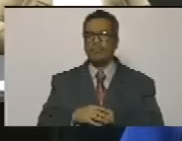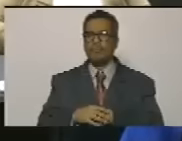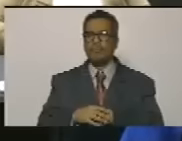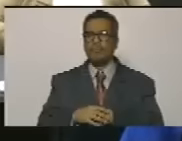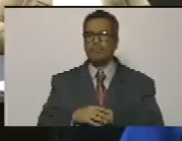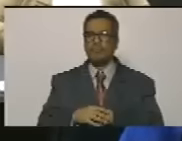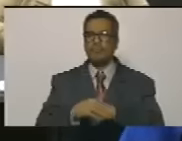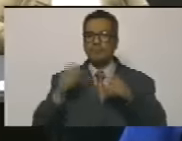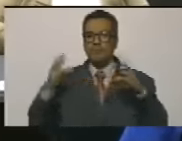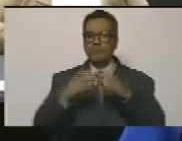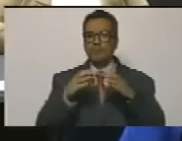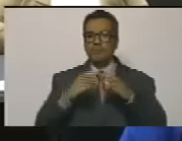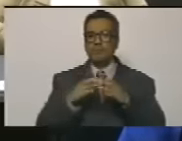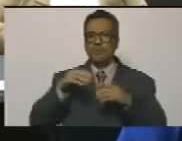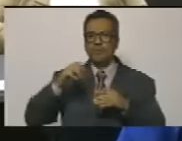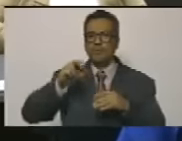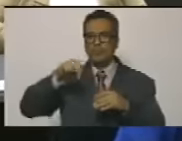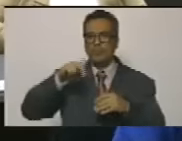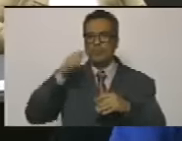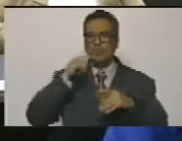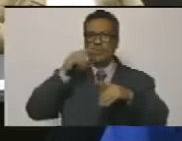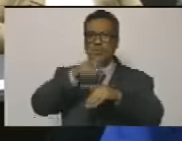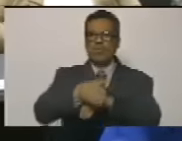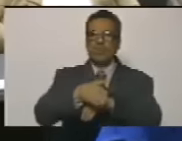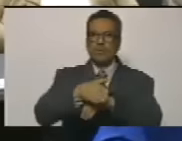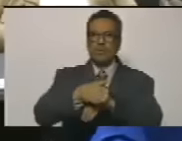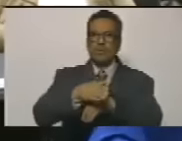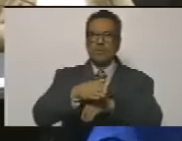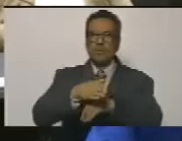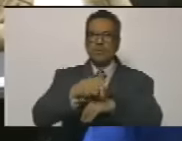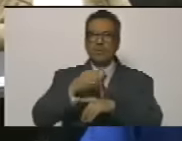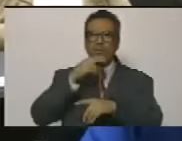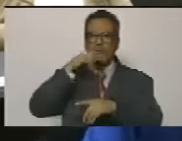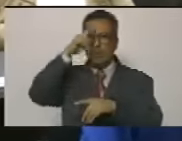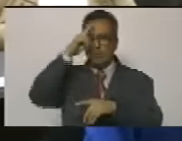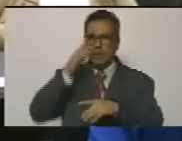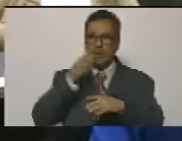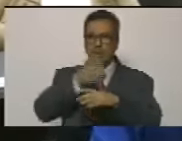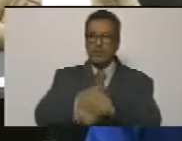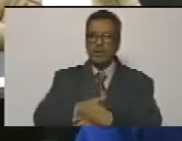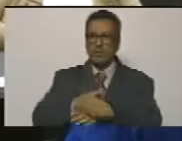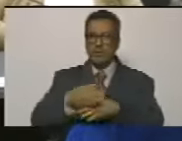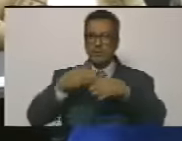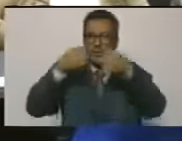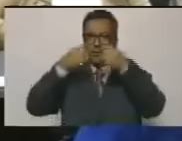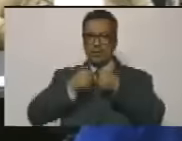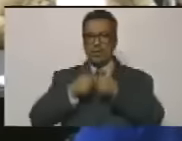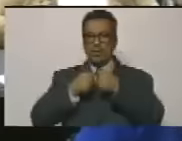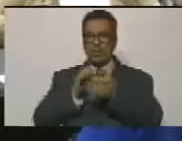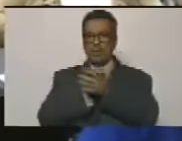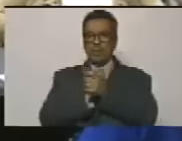del partido comunista tu papá salía de la cárcel pero eso sea libre tu papá